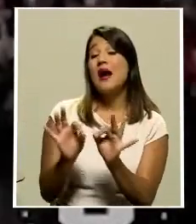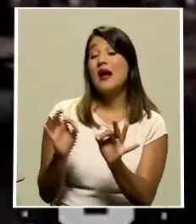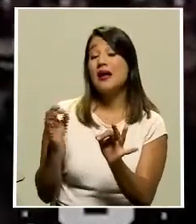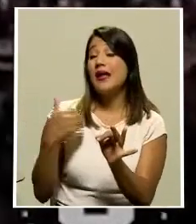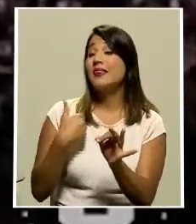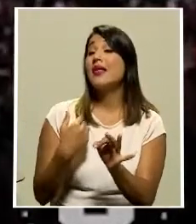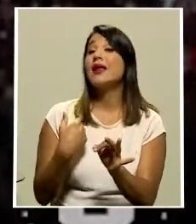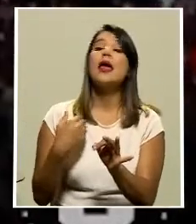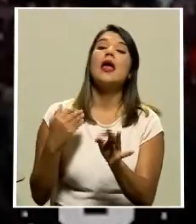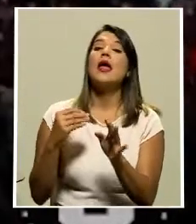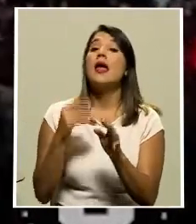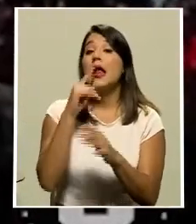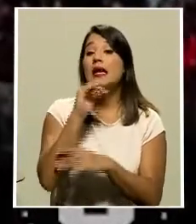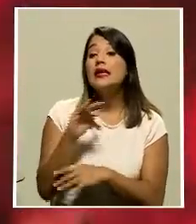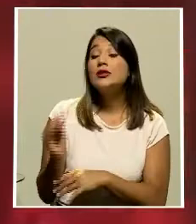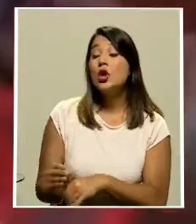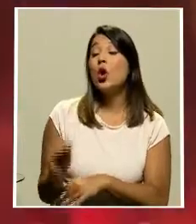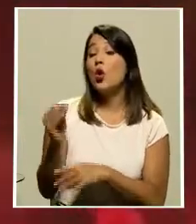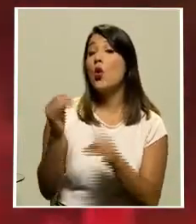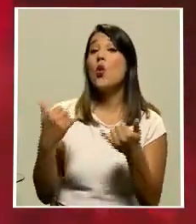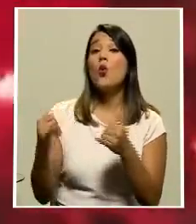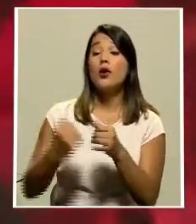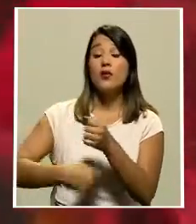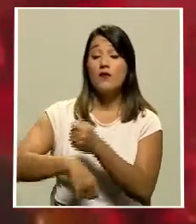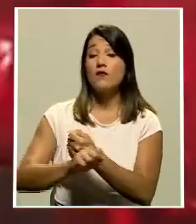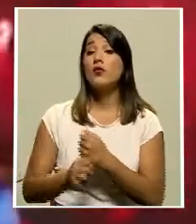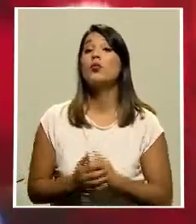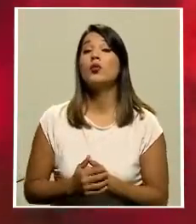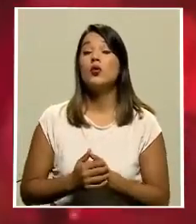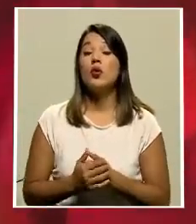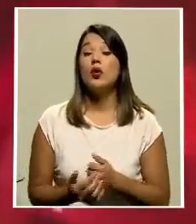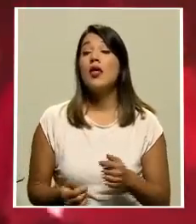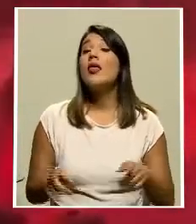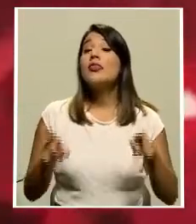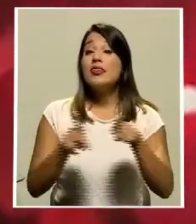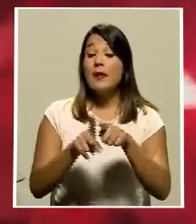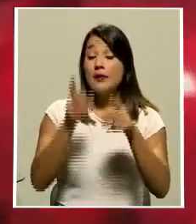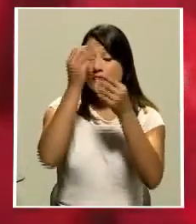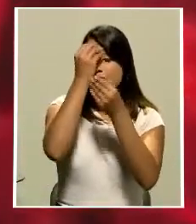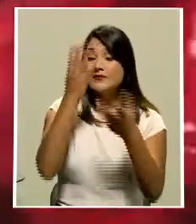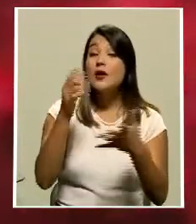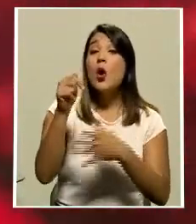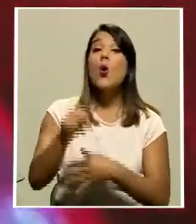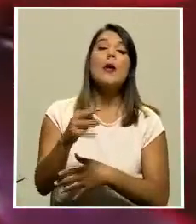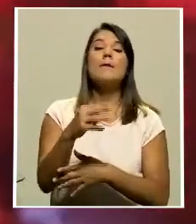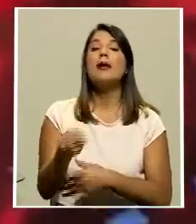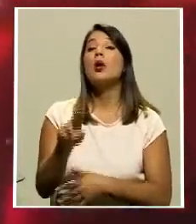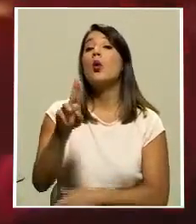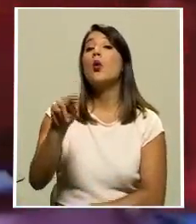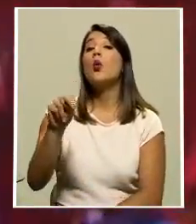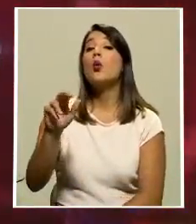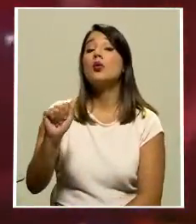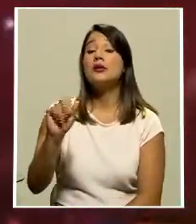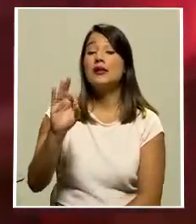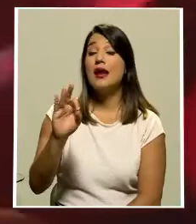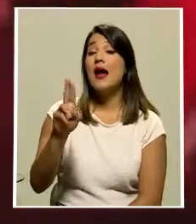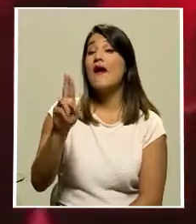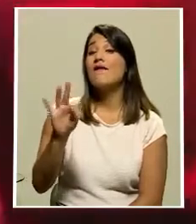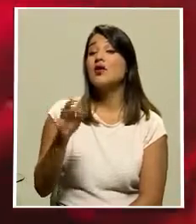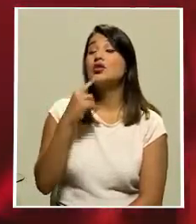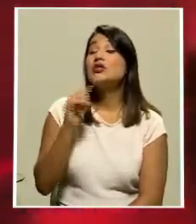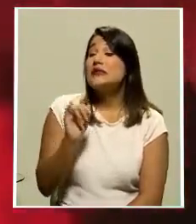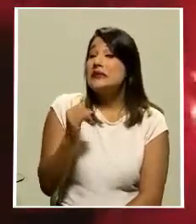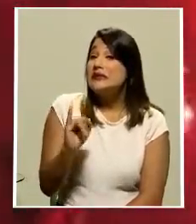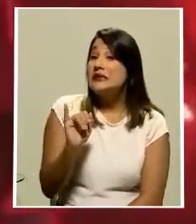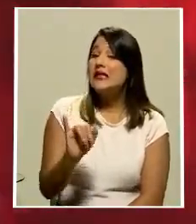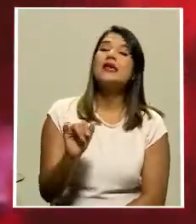prevenir los contagios en el fútbol nacional. En un comunicado de prensa emitido este miércoles, La UNAFUD aseguró que, si estas acciones se